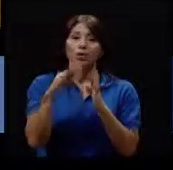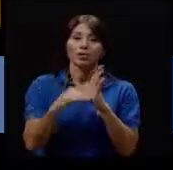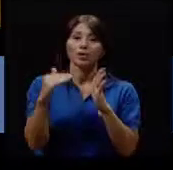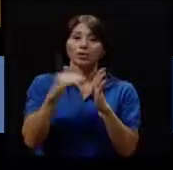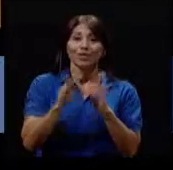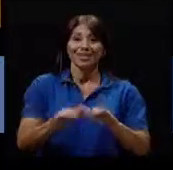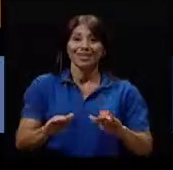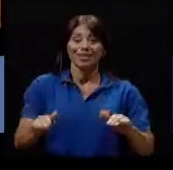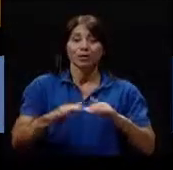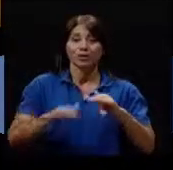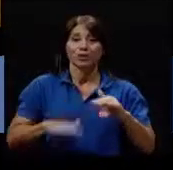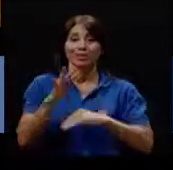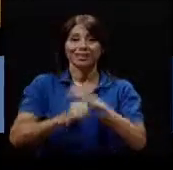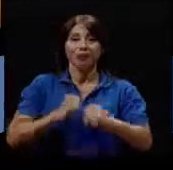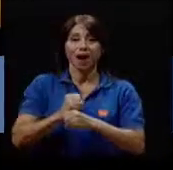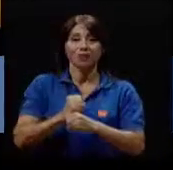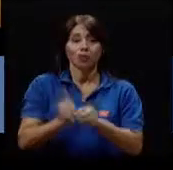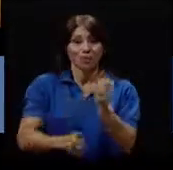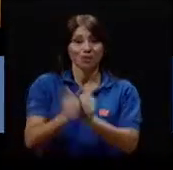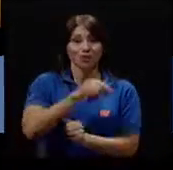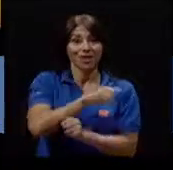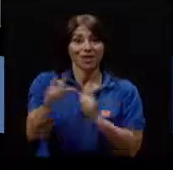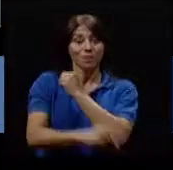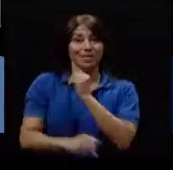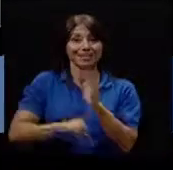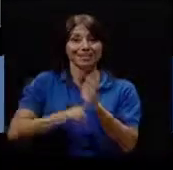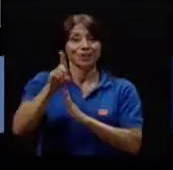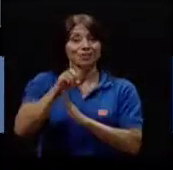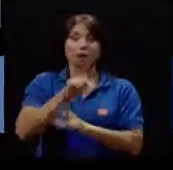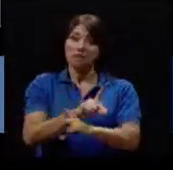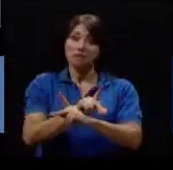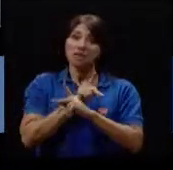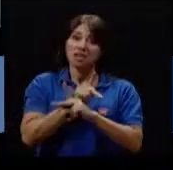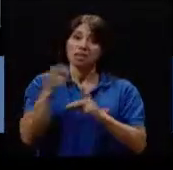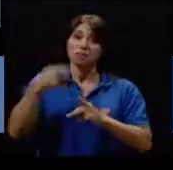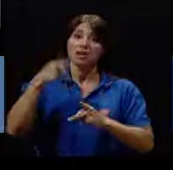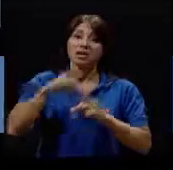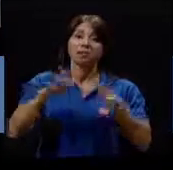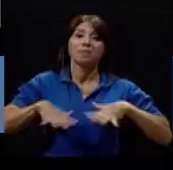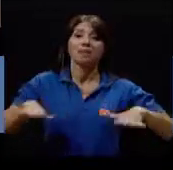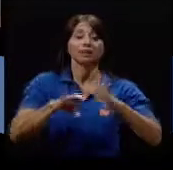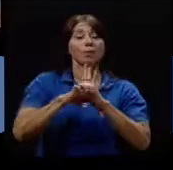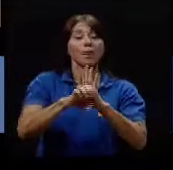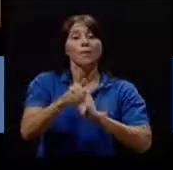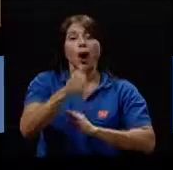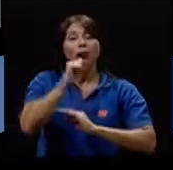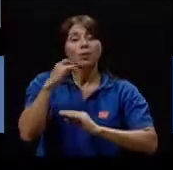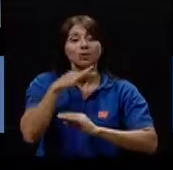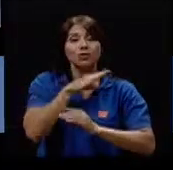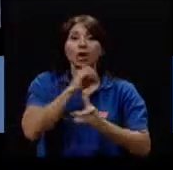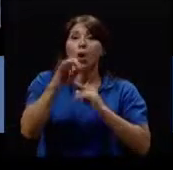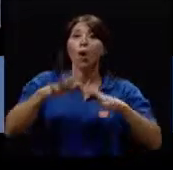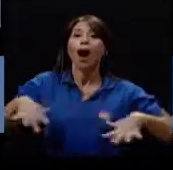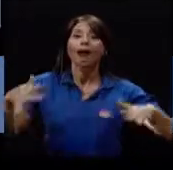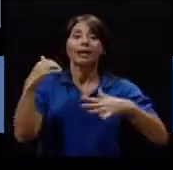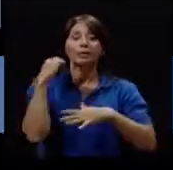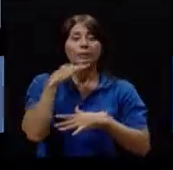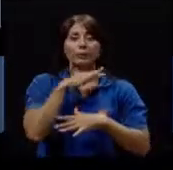años la mayoría en los países en desarrollo previniendo riesgos ambientales como el agua insalubre y la contaminación del aire